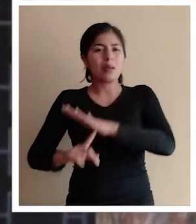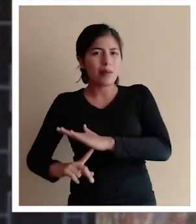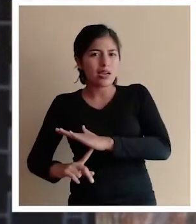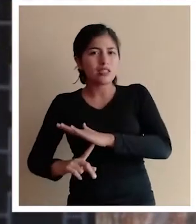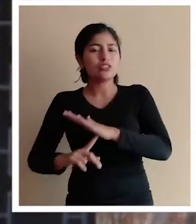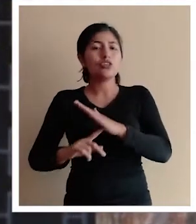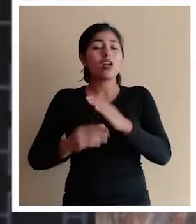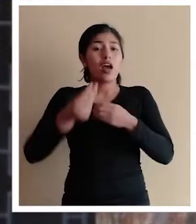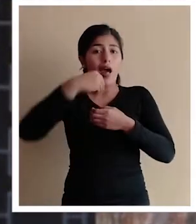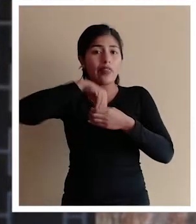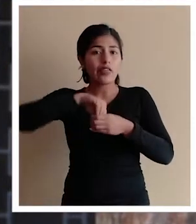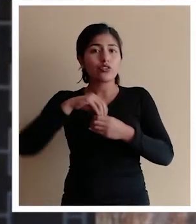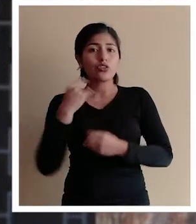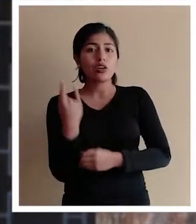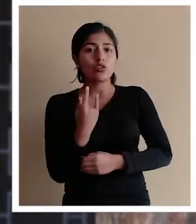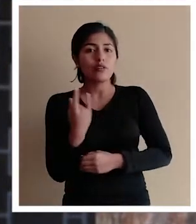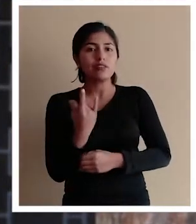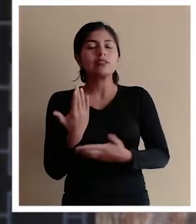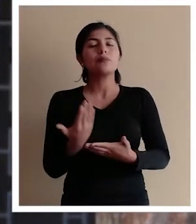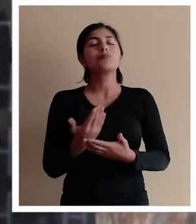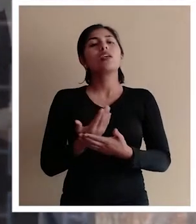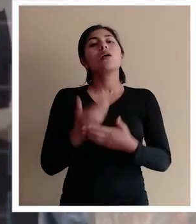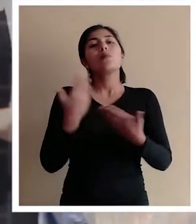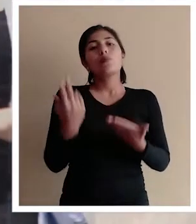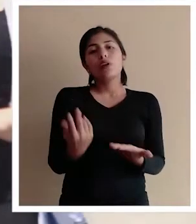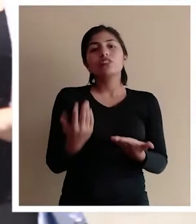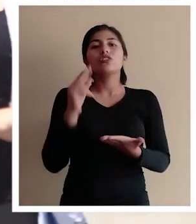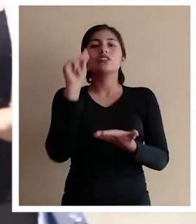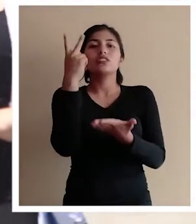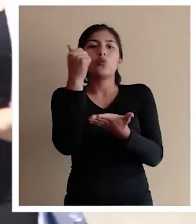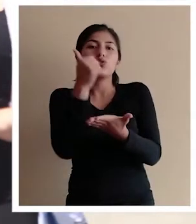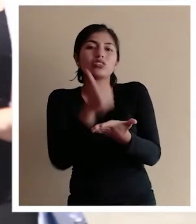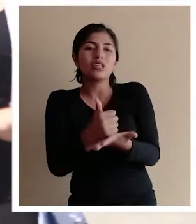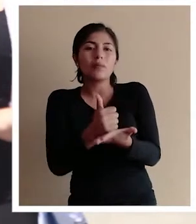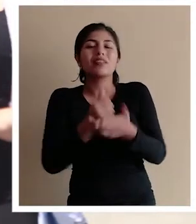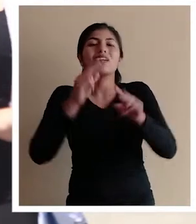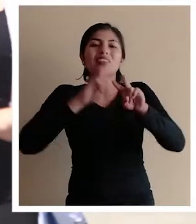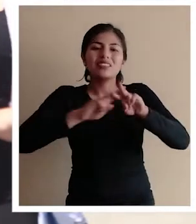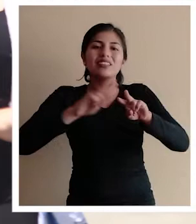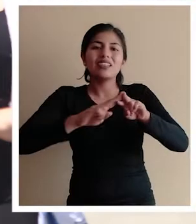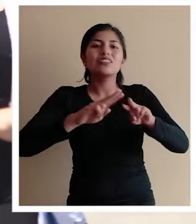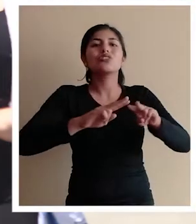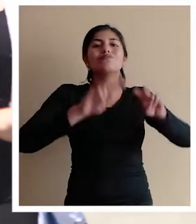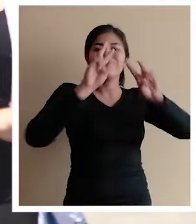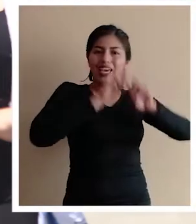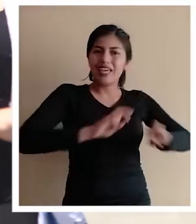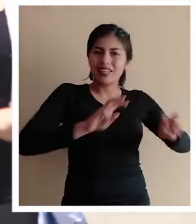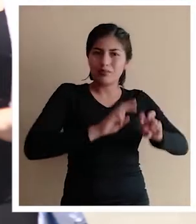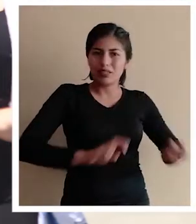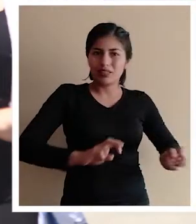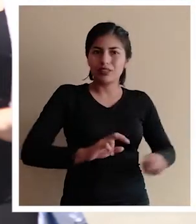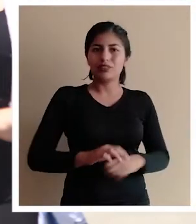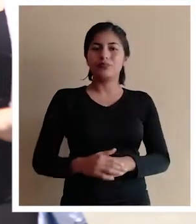discriminación dentro de la UOH, por lo que en el segundo semestre del 2019 se realizó el estudio.